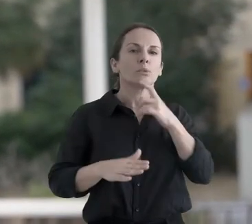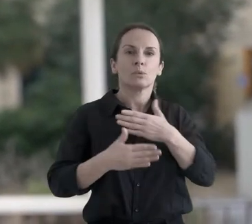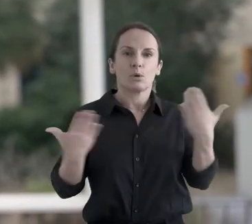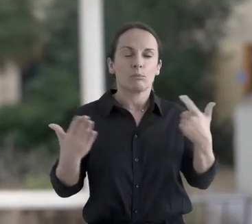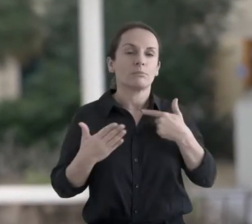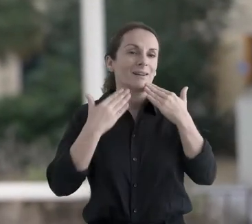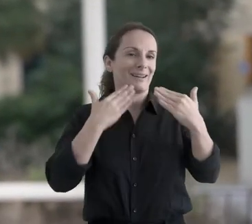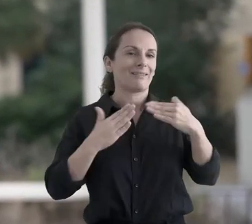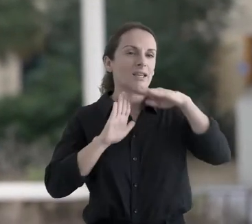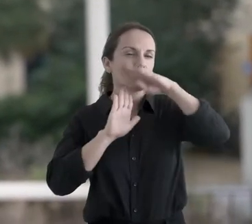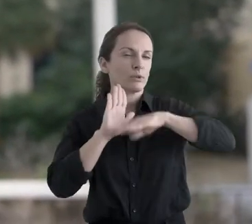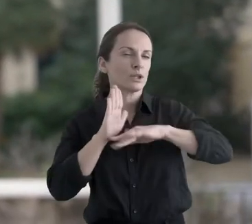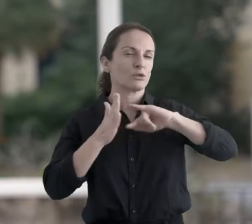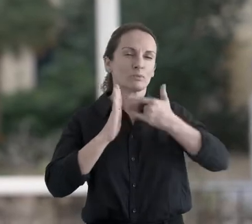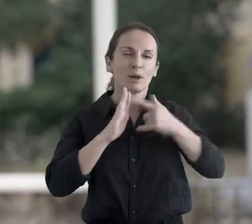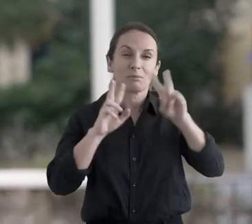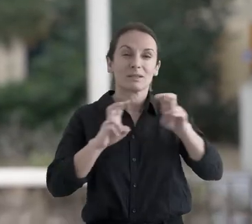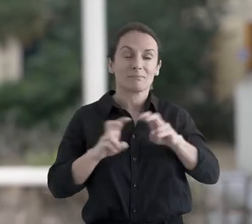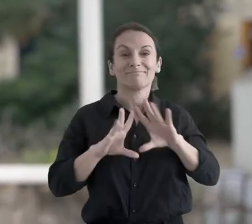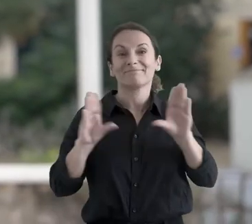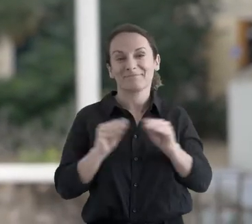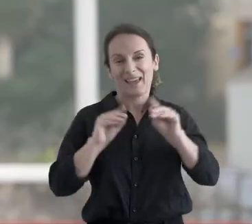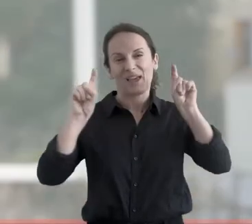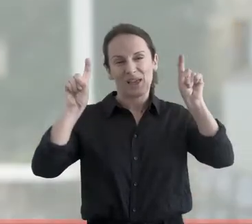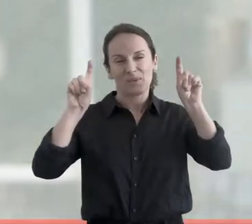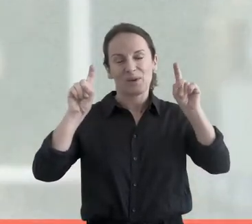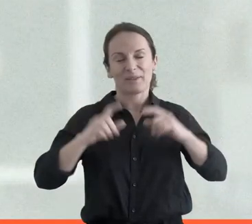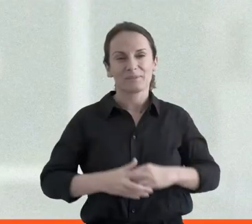programas, proyectos y laboratorios de un diverso tipo.